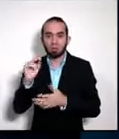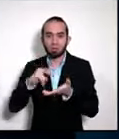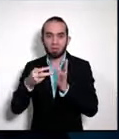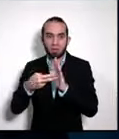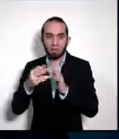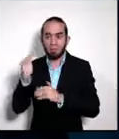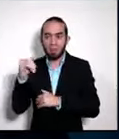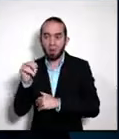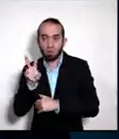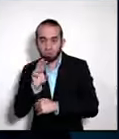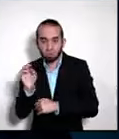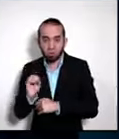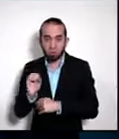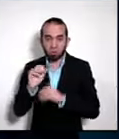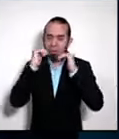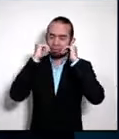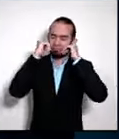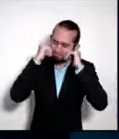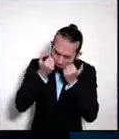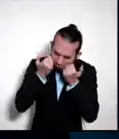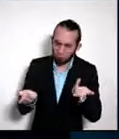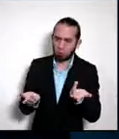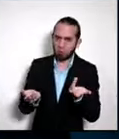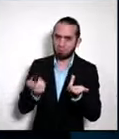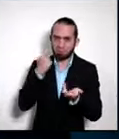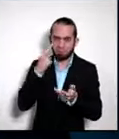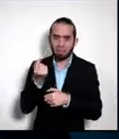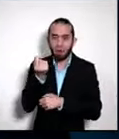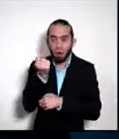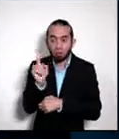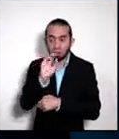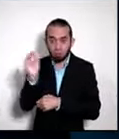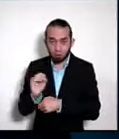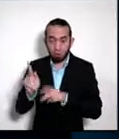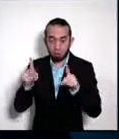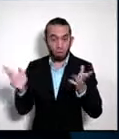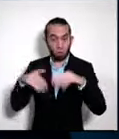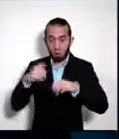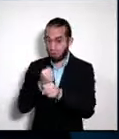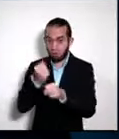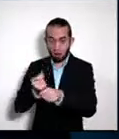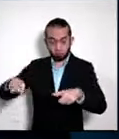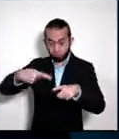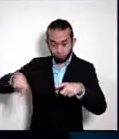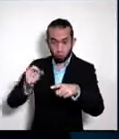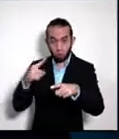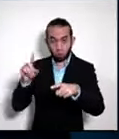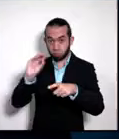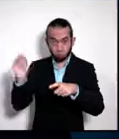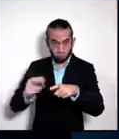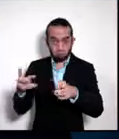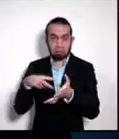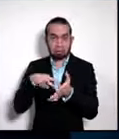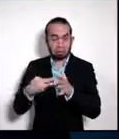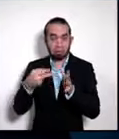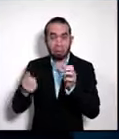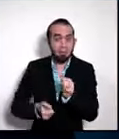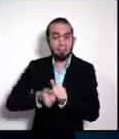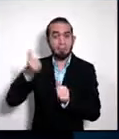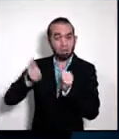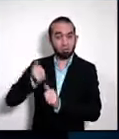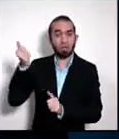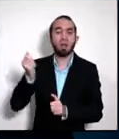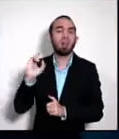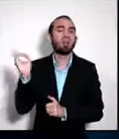11%, de este 11% la mayoría de estas personas desempleadas se ubican o